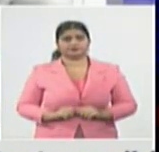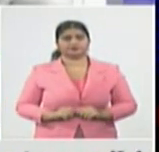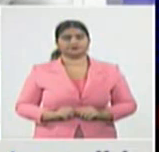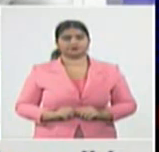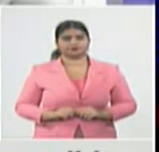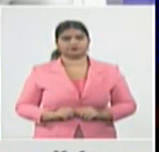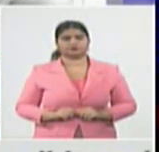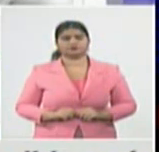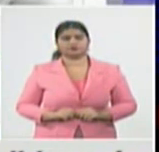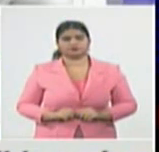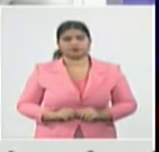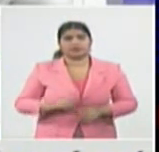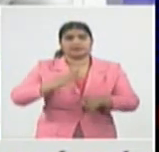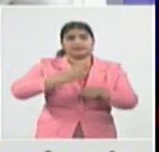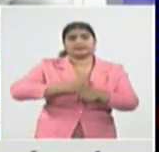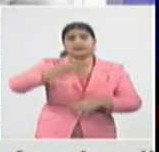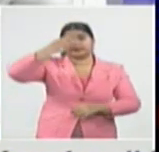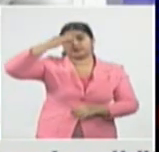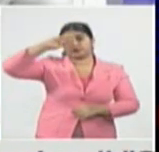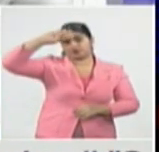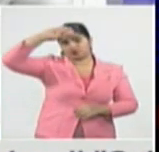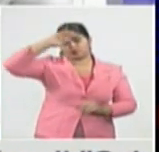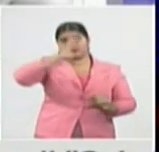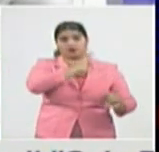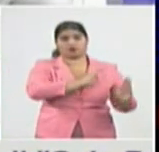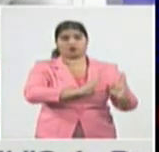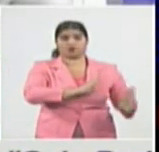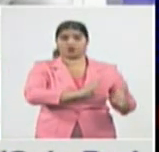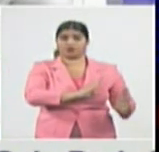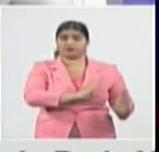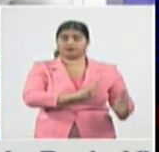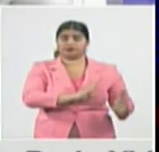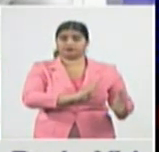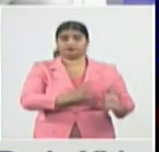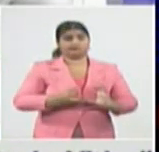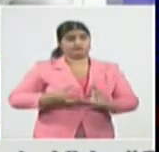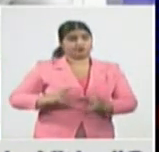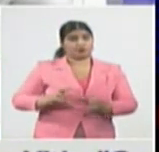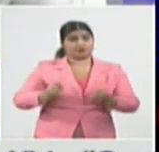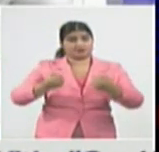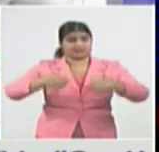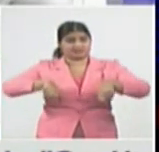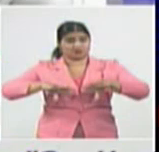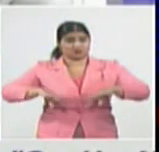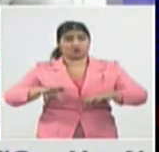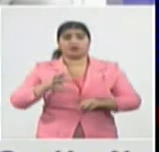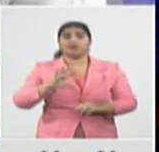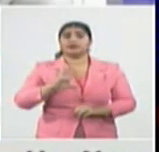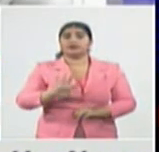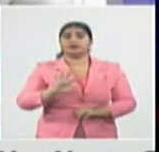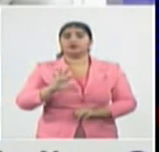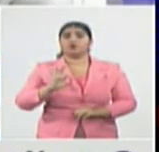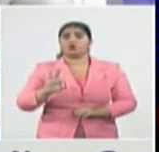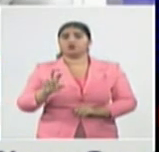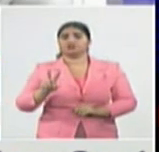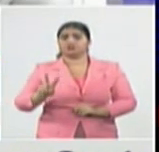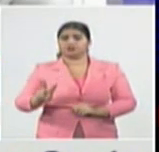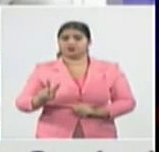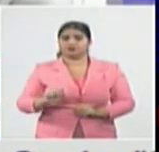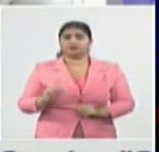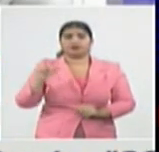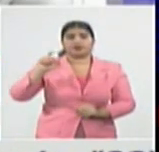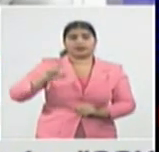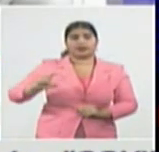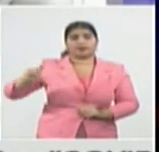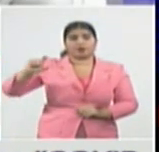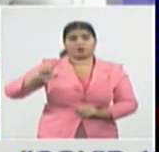enfermedad Santiago de Cuba hoy también con una situación compleja 582 casos positivos y Camagüey